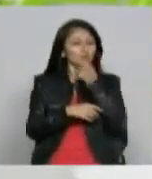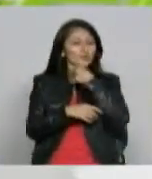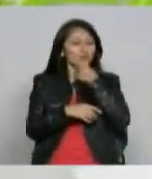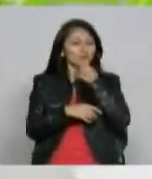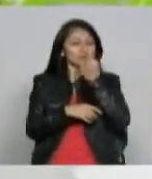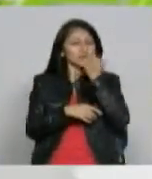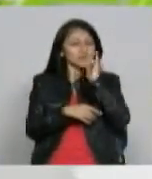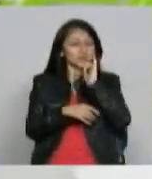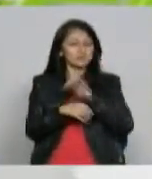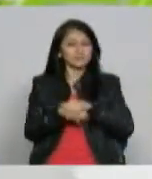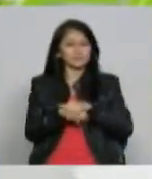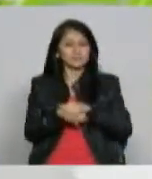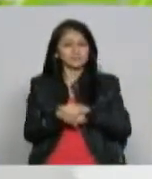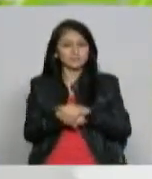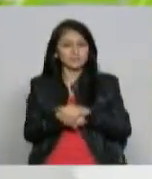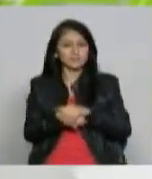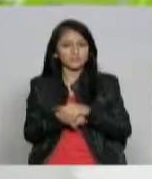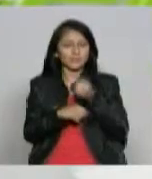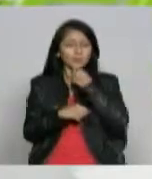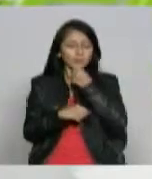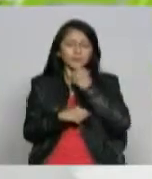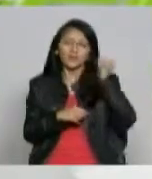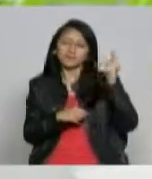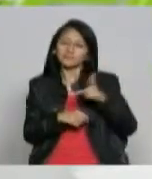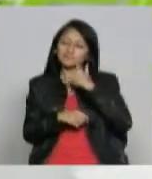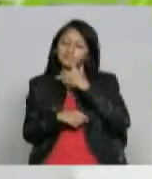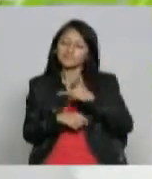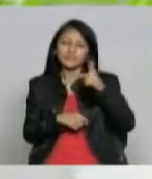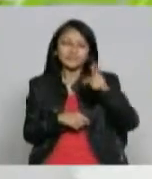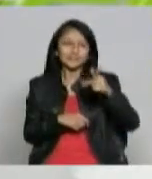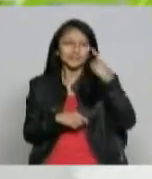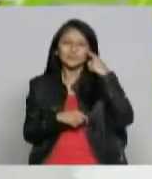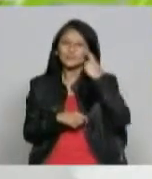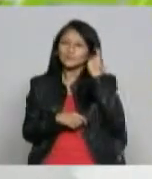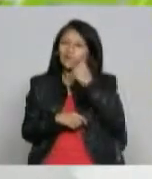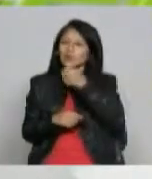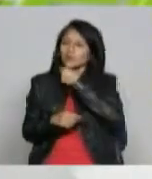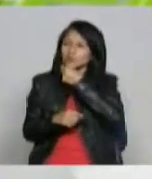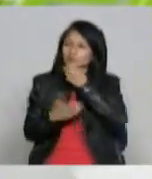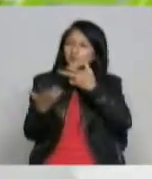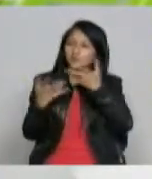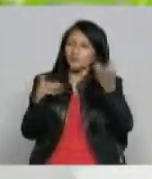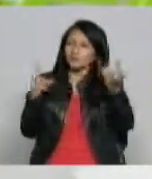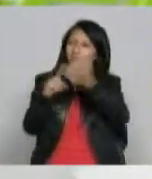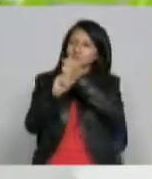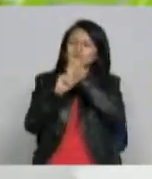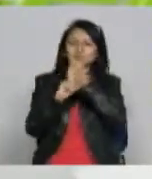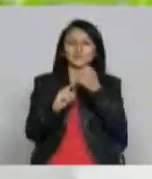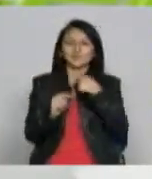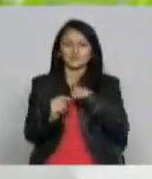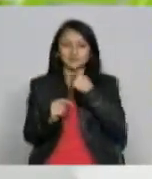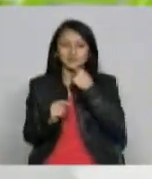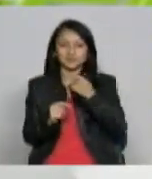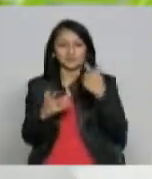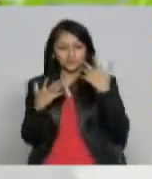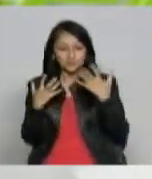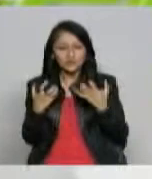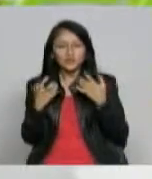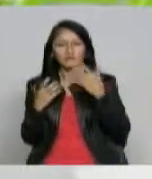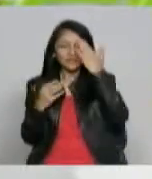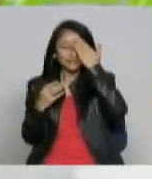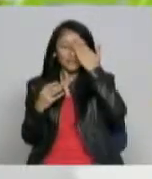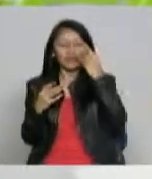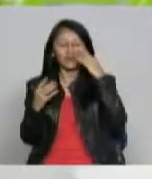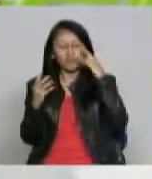bota, sombrero el periodista de caminar las calles cierto de estar al pie de la noticia donde lo tenemos yo sé que la inmediateza de la noticia